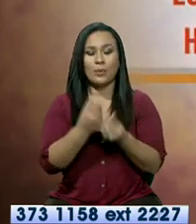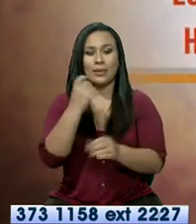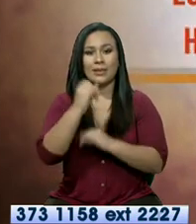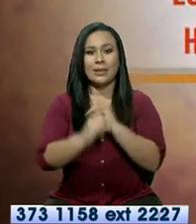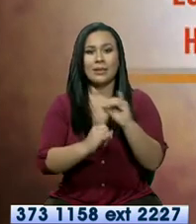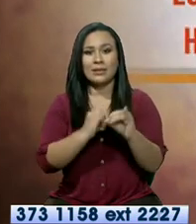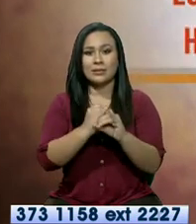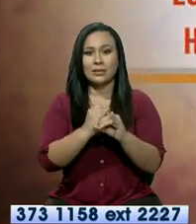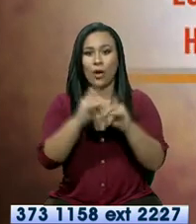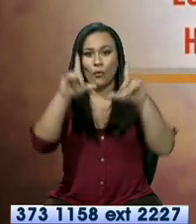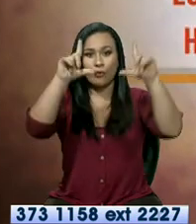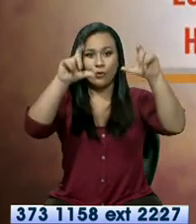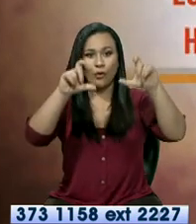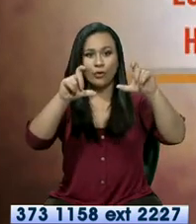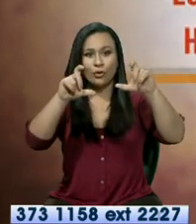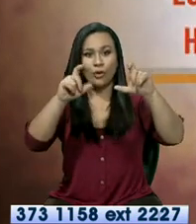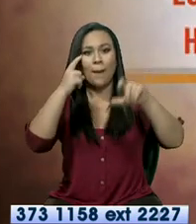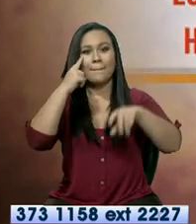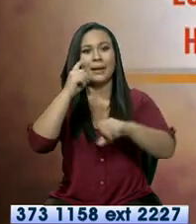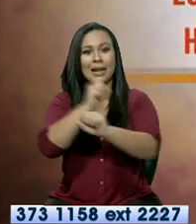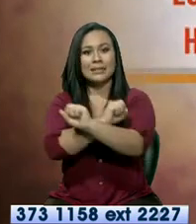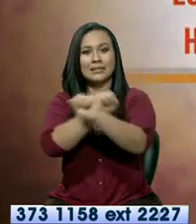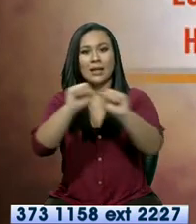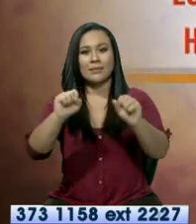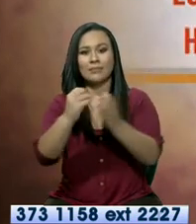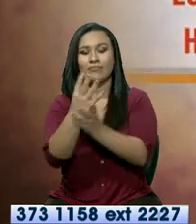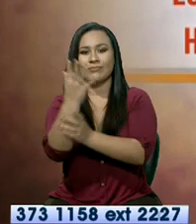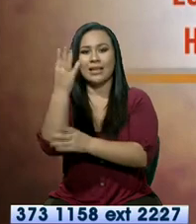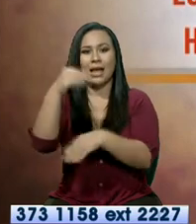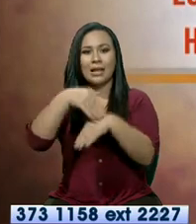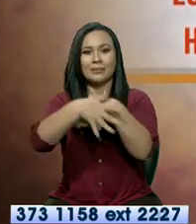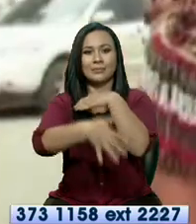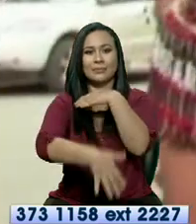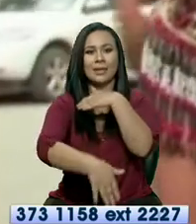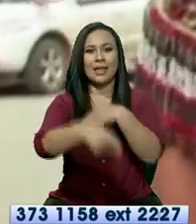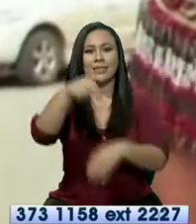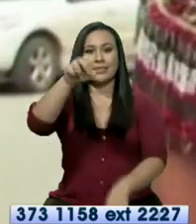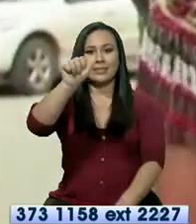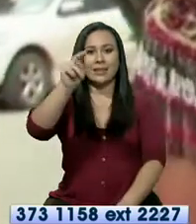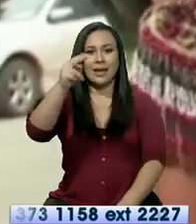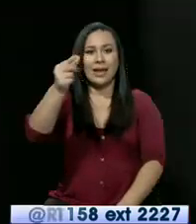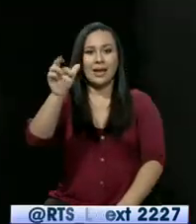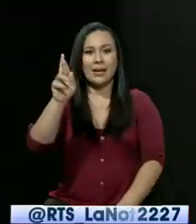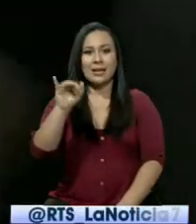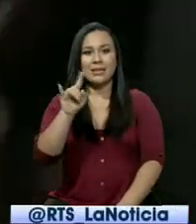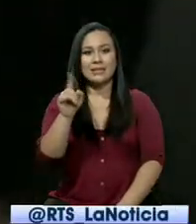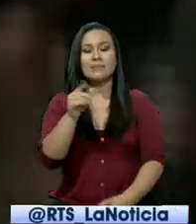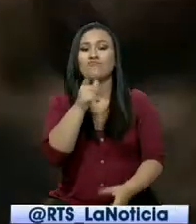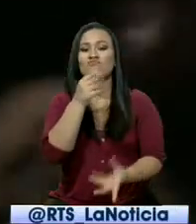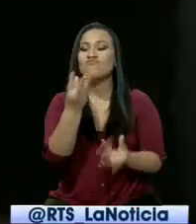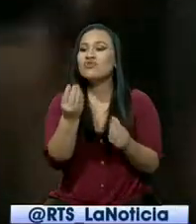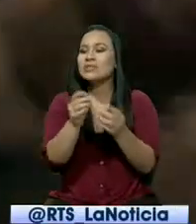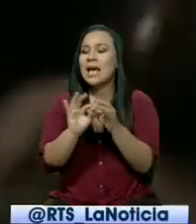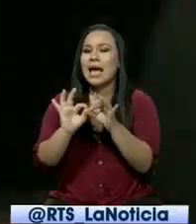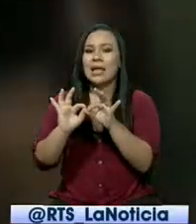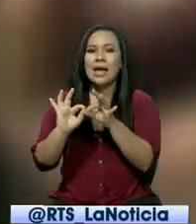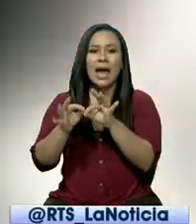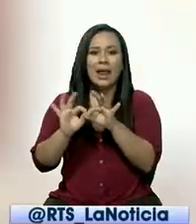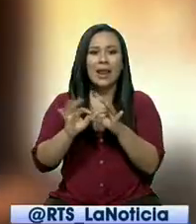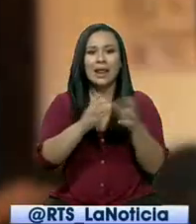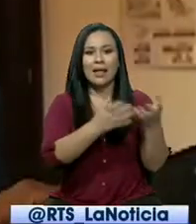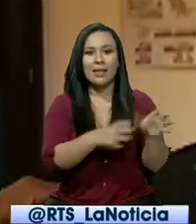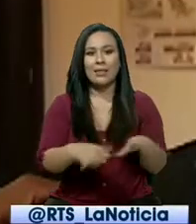y exhibición fotográfica Salvemos el Alto Nangaritza. Actividades preparadas para atraer el turismo. Tiene